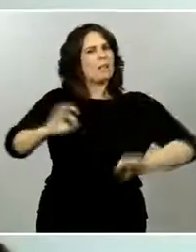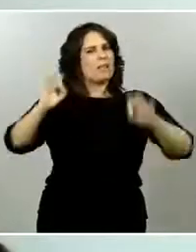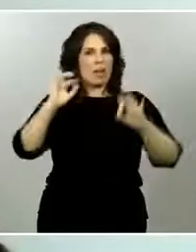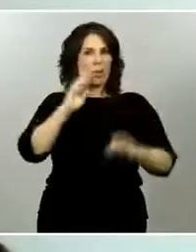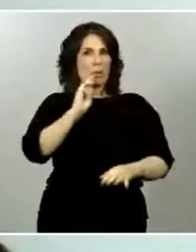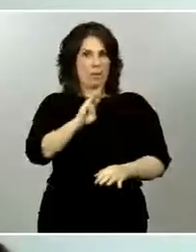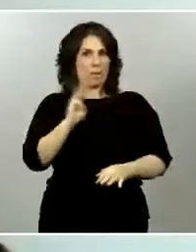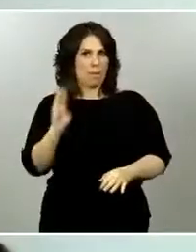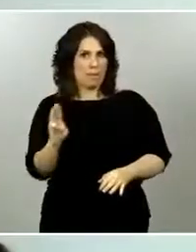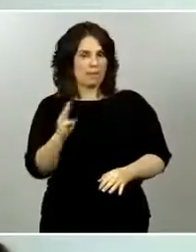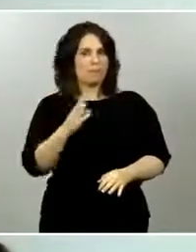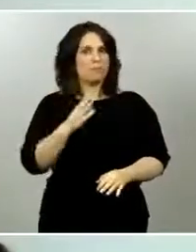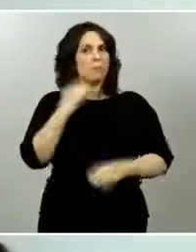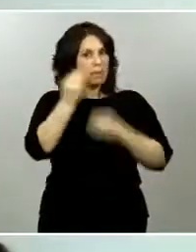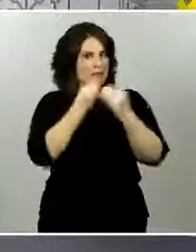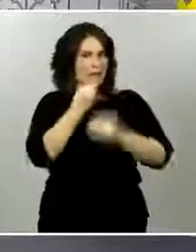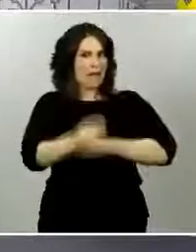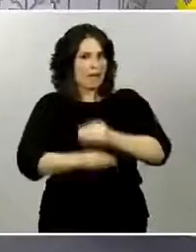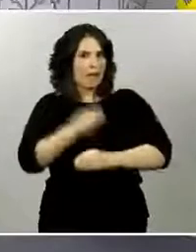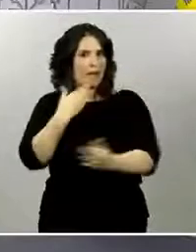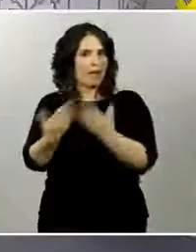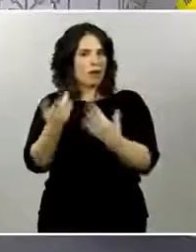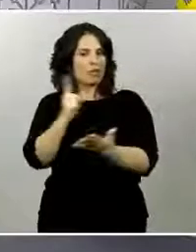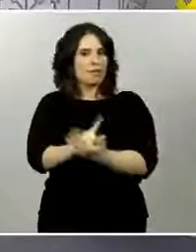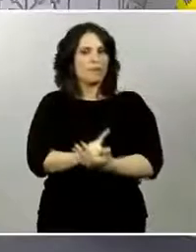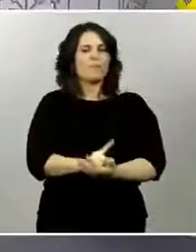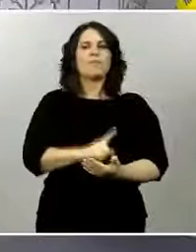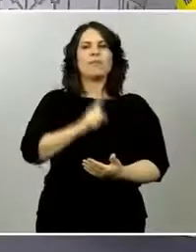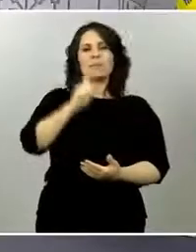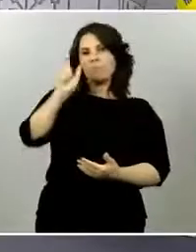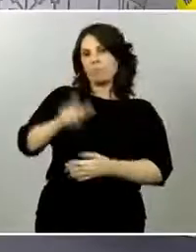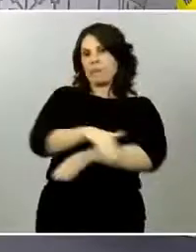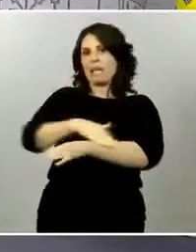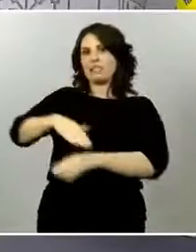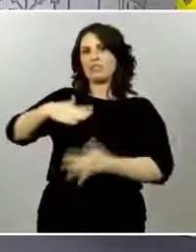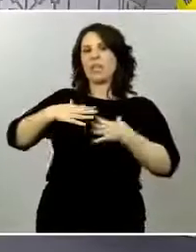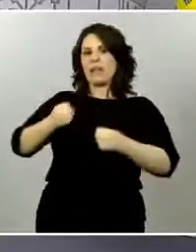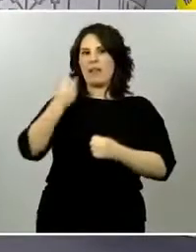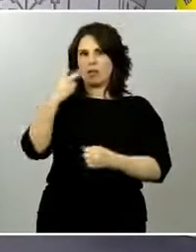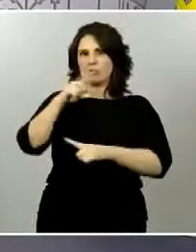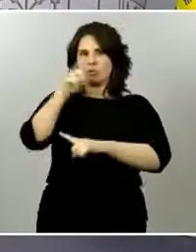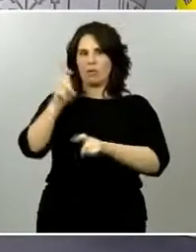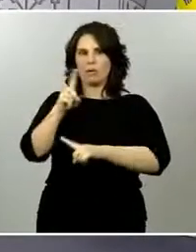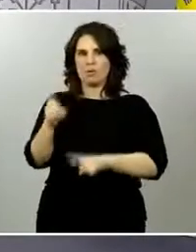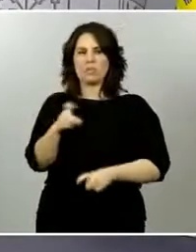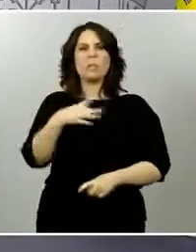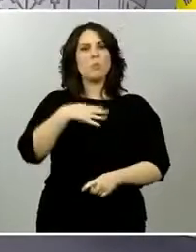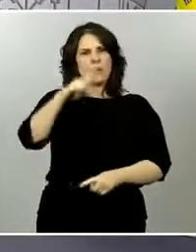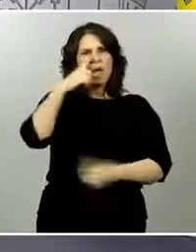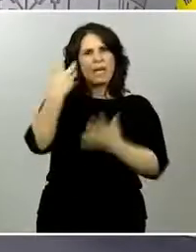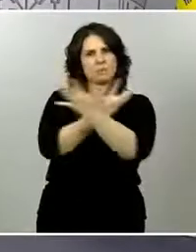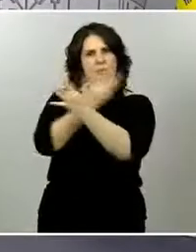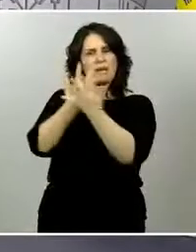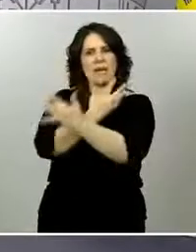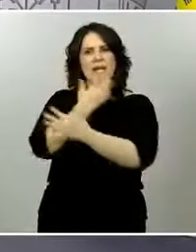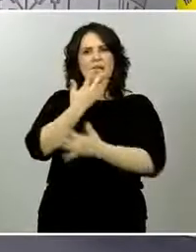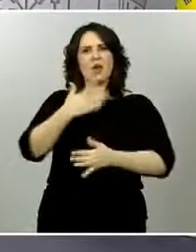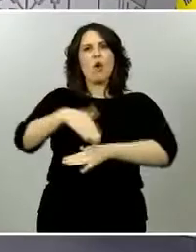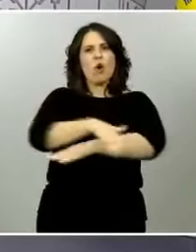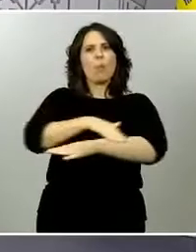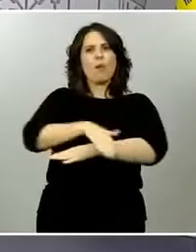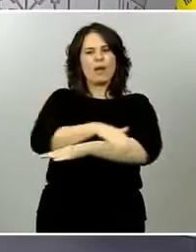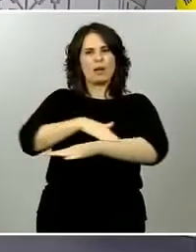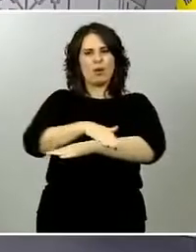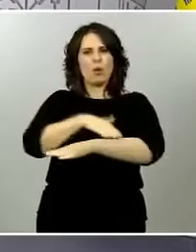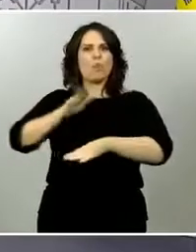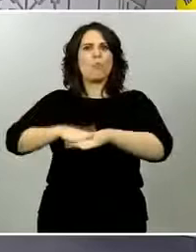El Gobierno se plantea engrasar los cauces de diálogo con los partidos de la oposición, especialmente con el PP. Y para el ministro de